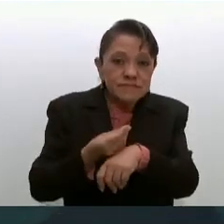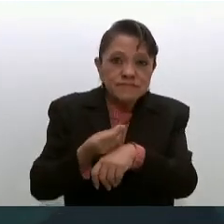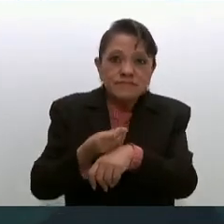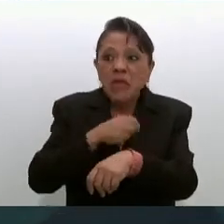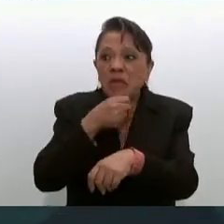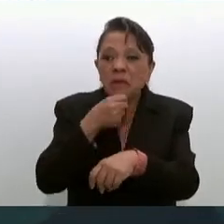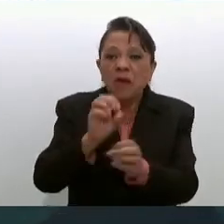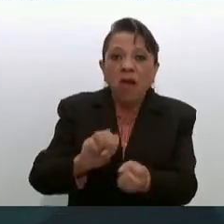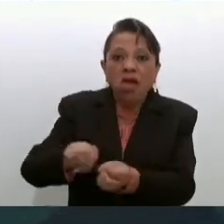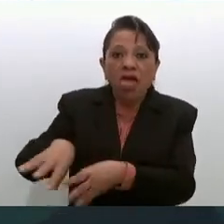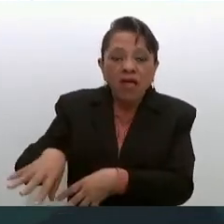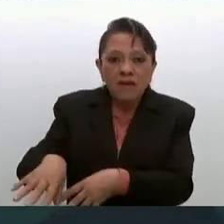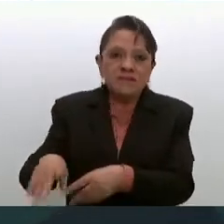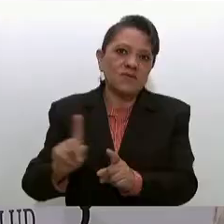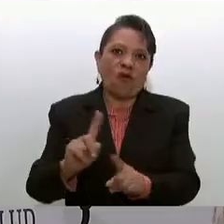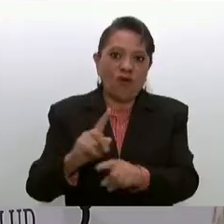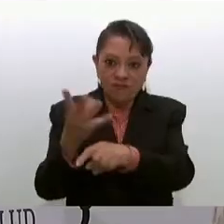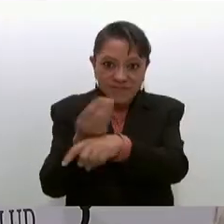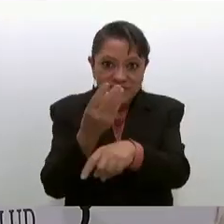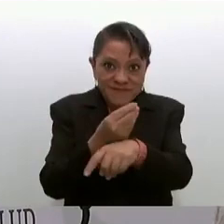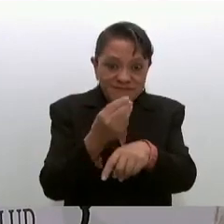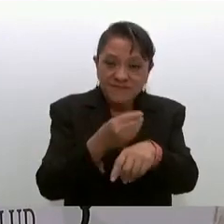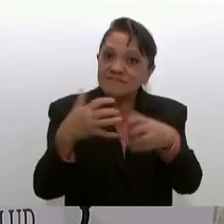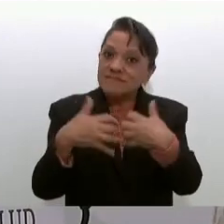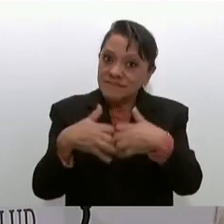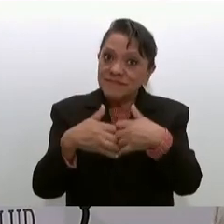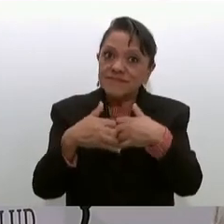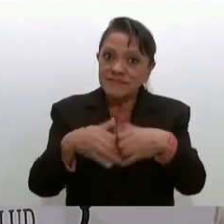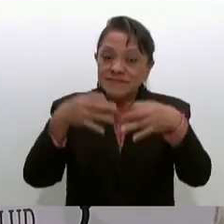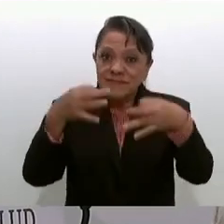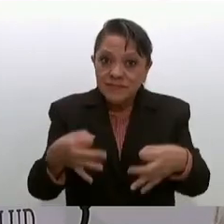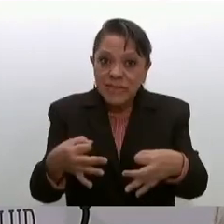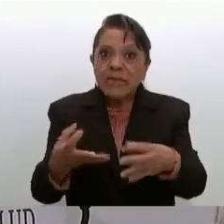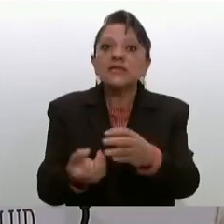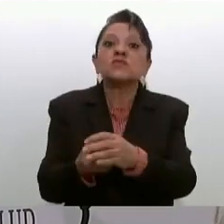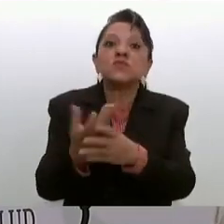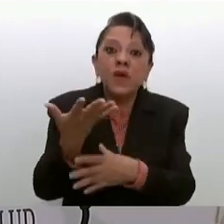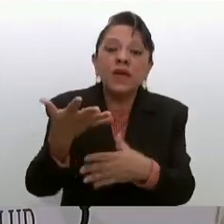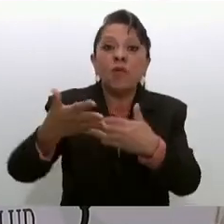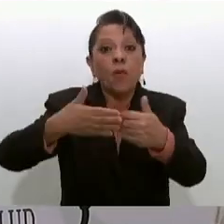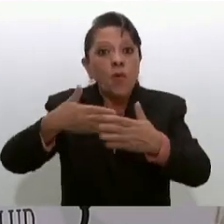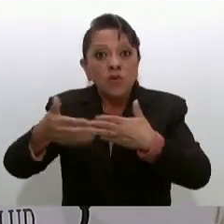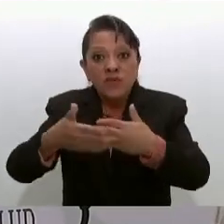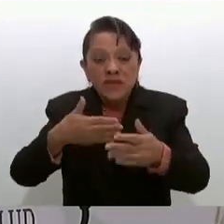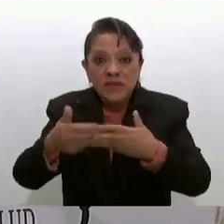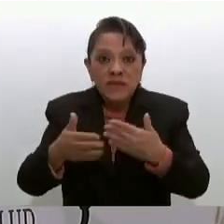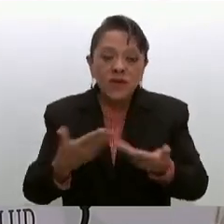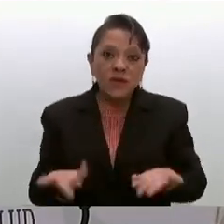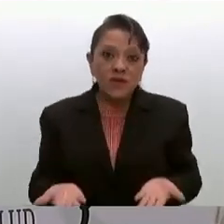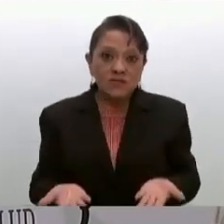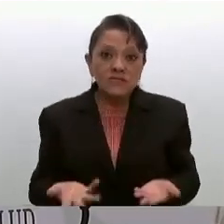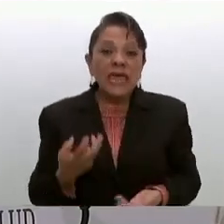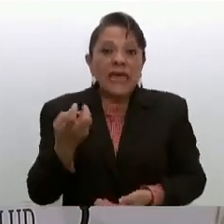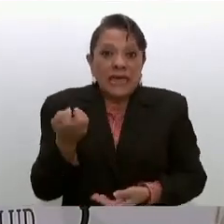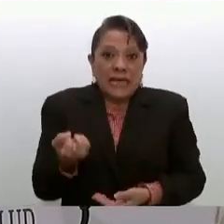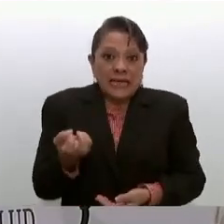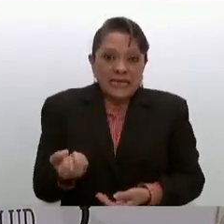funcionales sean nuevos modernos eso